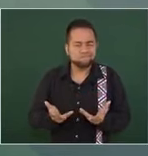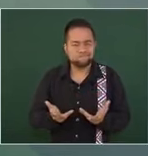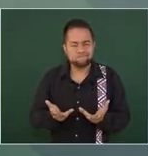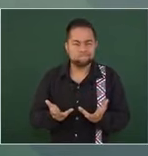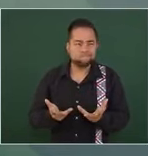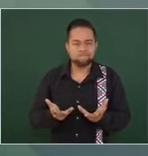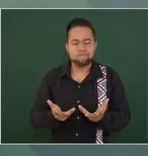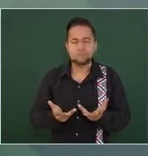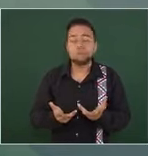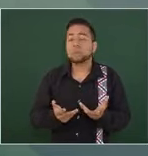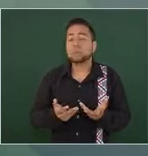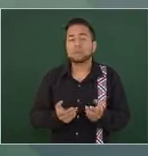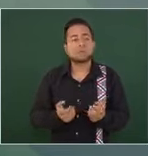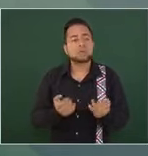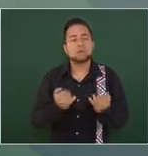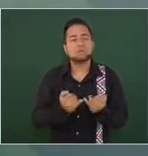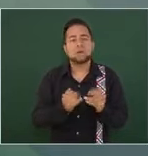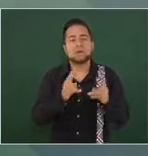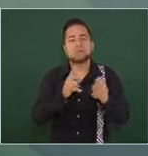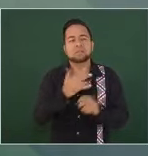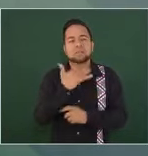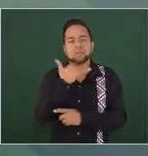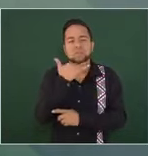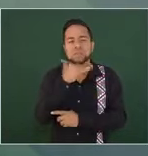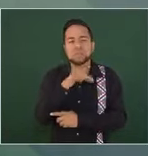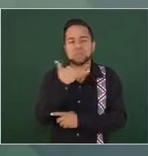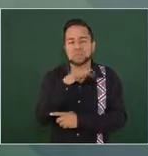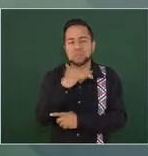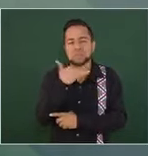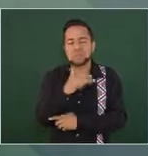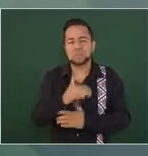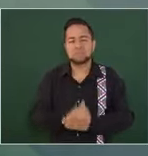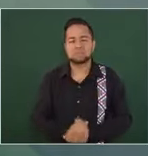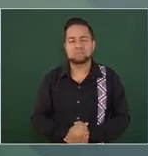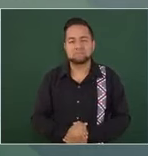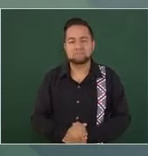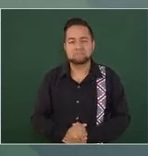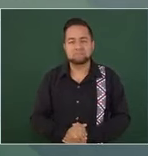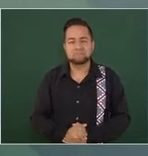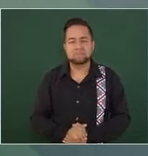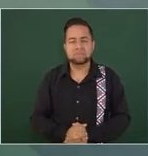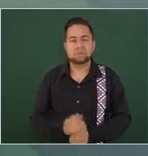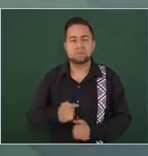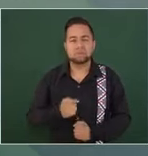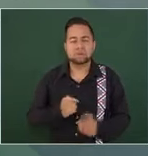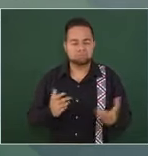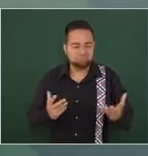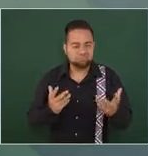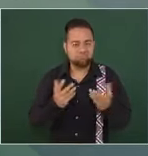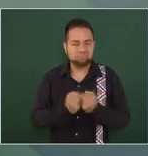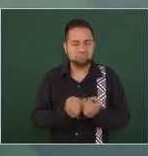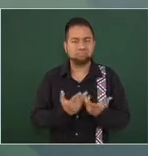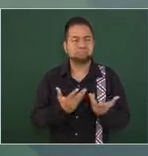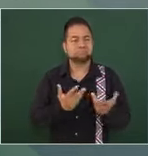es como el caso de la corrupción he estado combatiendo la corrupción